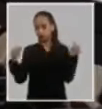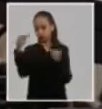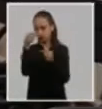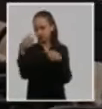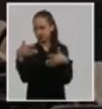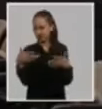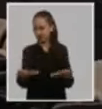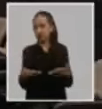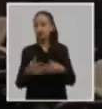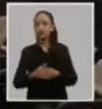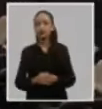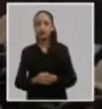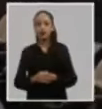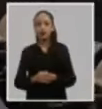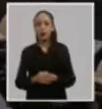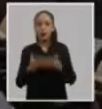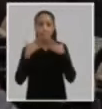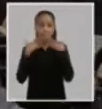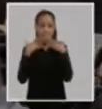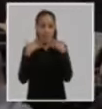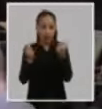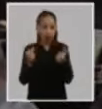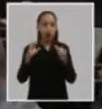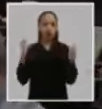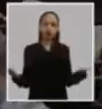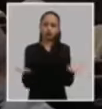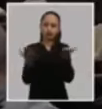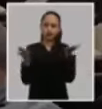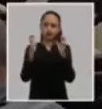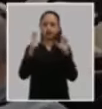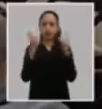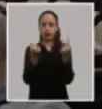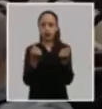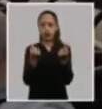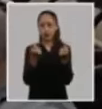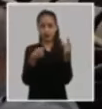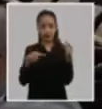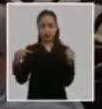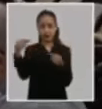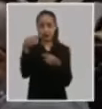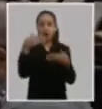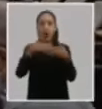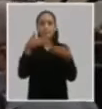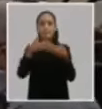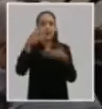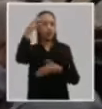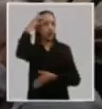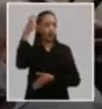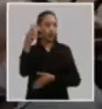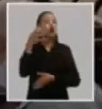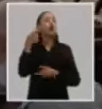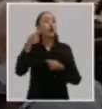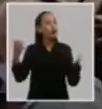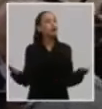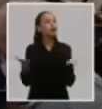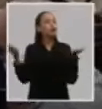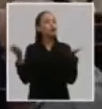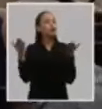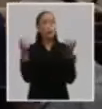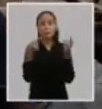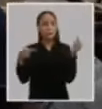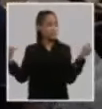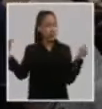fortalecer la gestión de los actores económicos en especial la empresa estatal socialista como sujeto